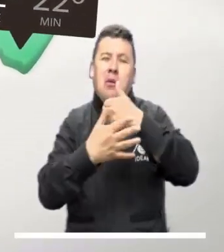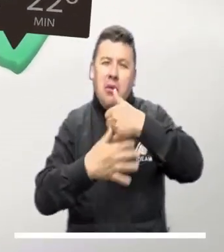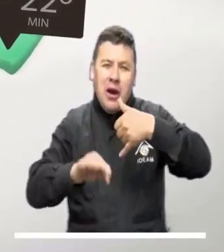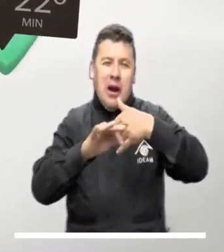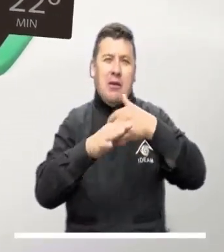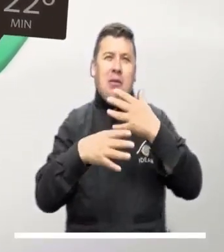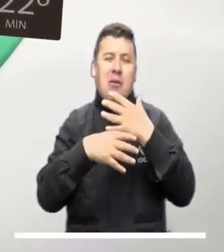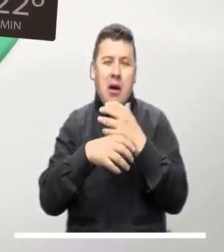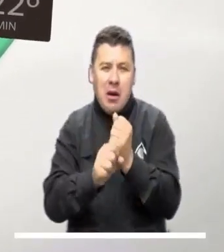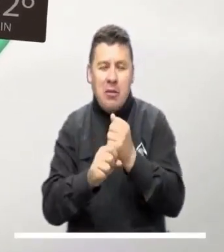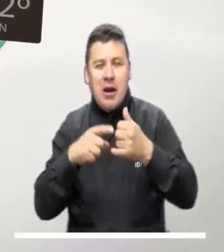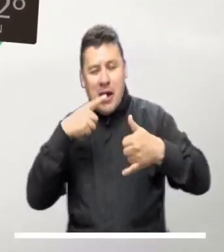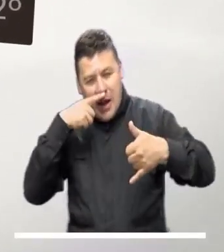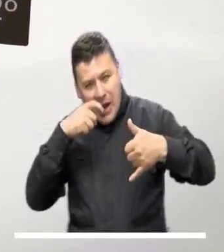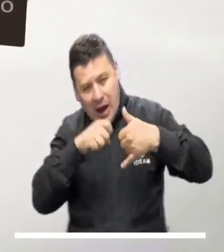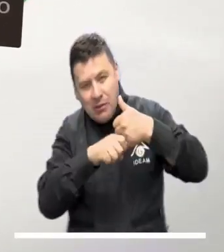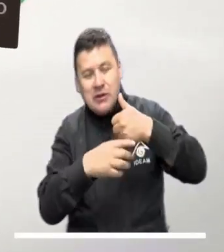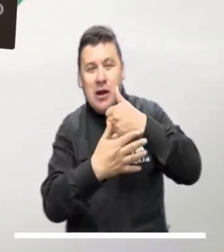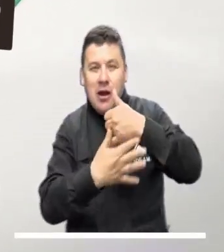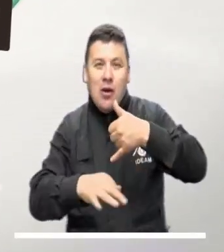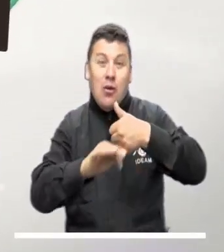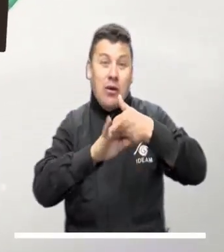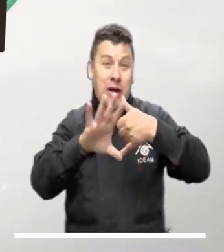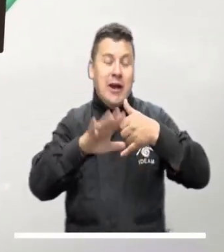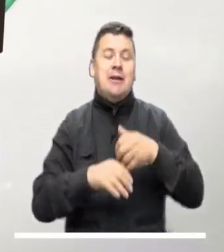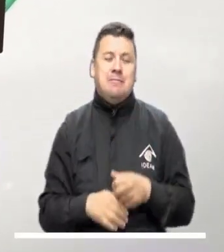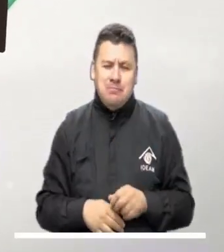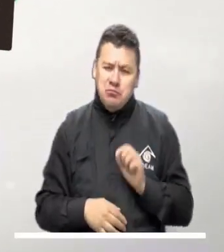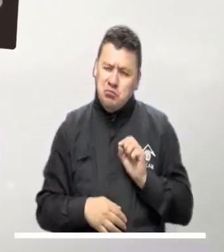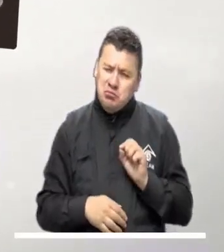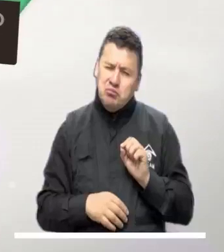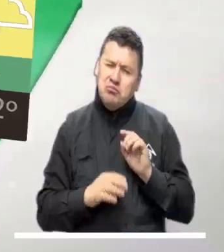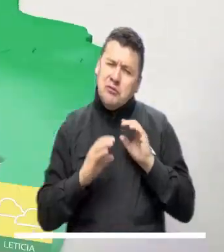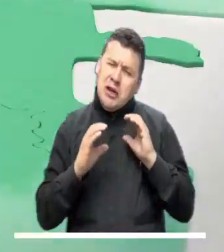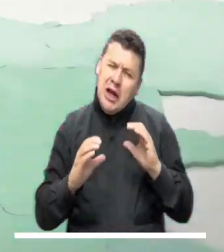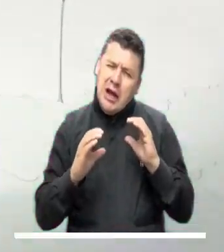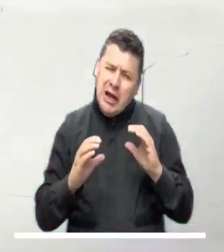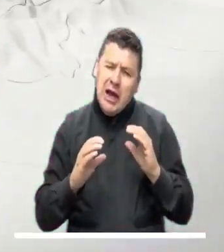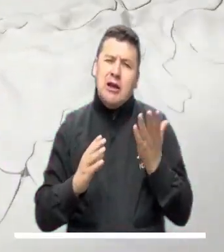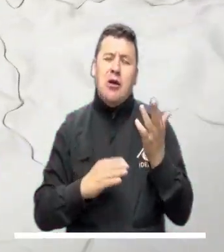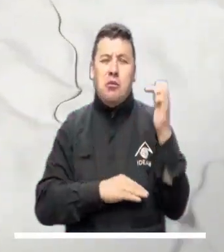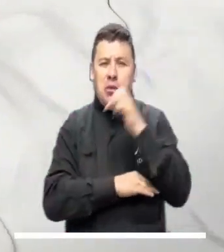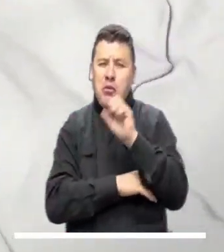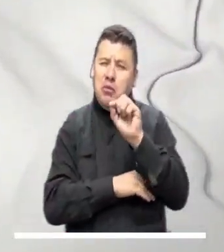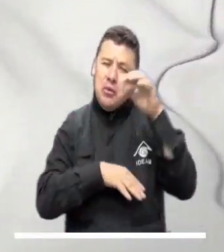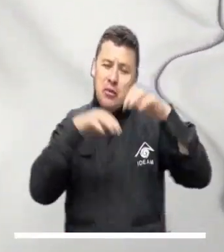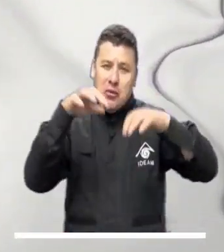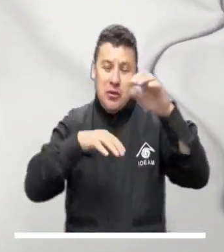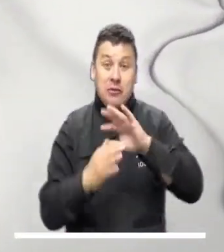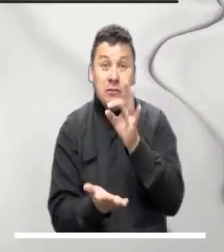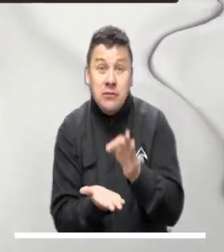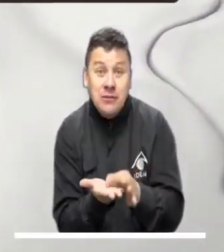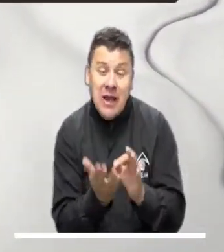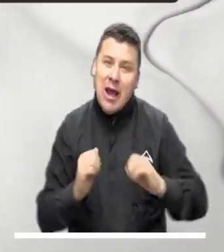Guainía, Baupés, Amazonas y Guaviare. Lluvias menos intensas en Caquetá y Putumayo. Y en la capital el cielo se